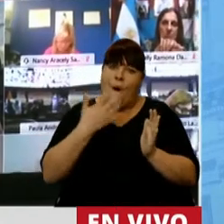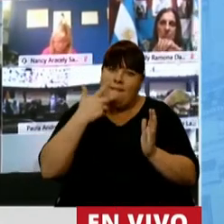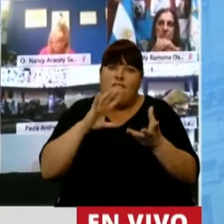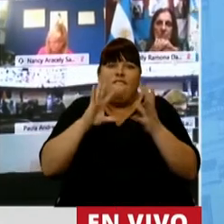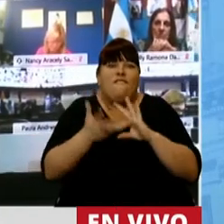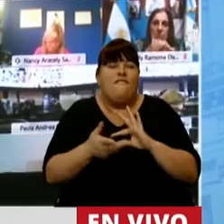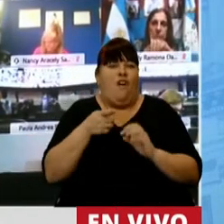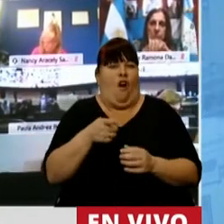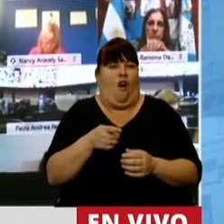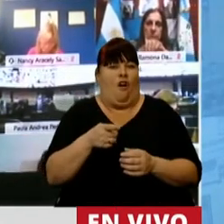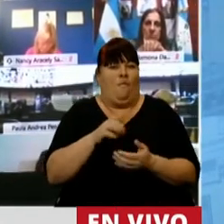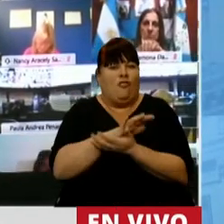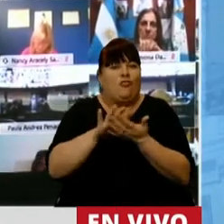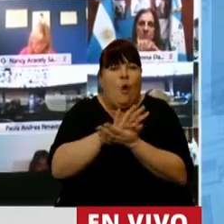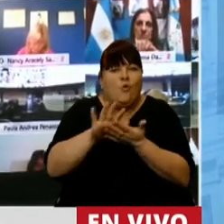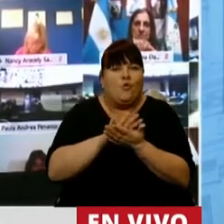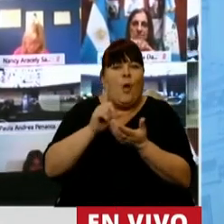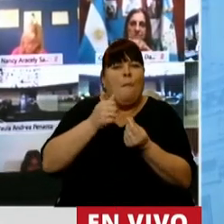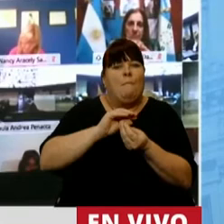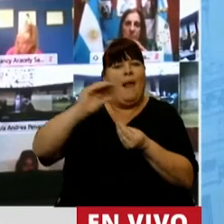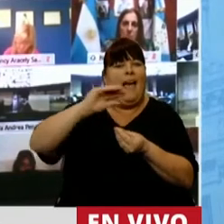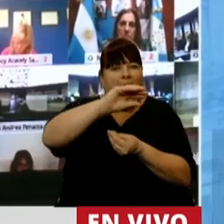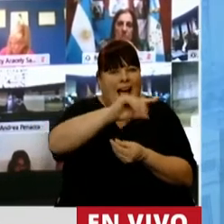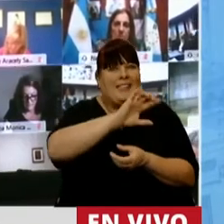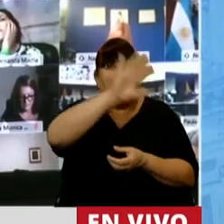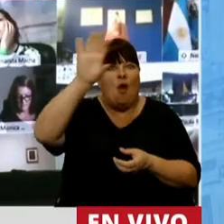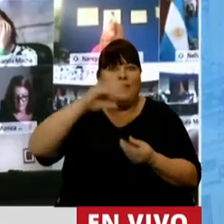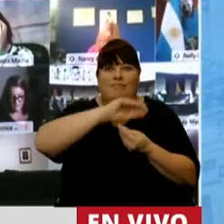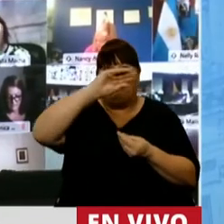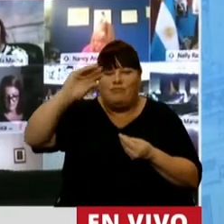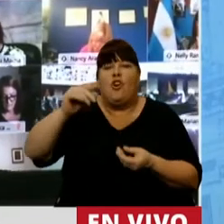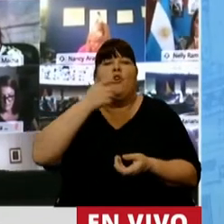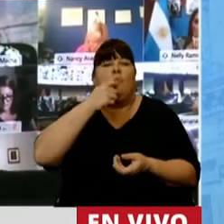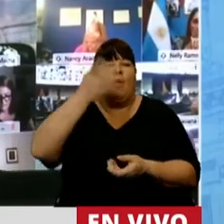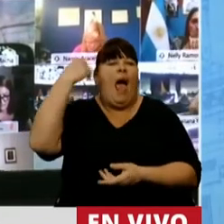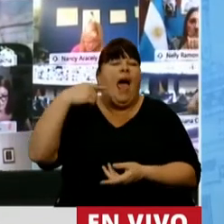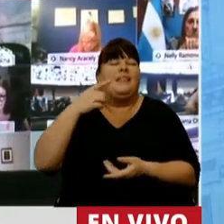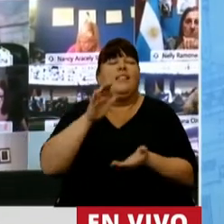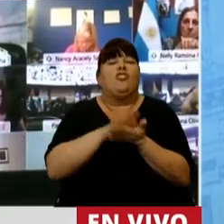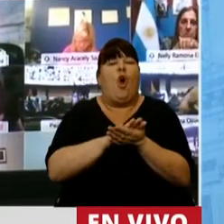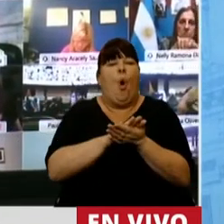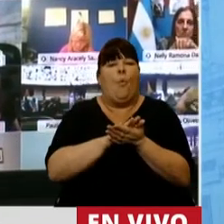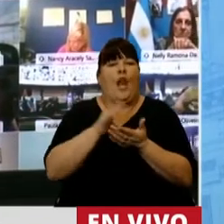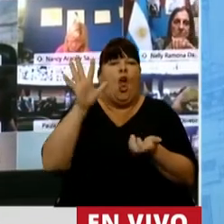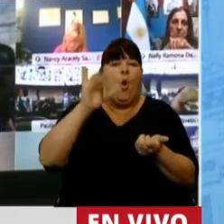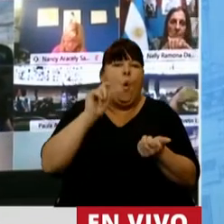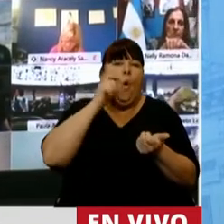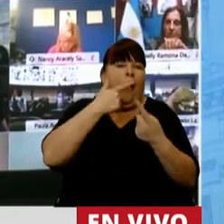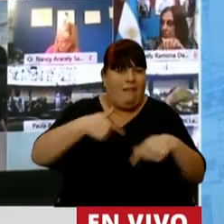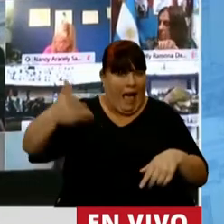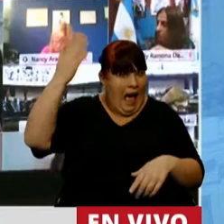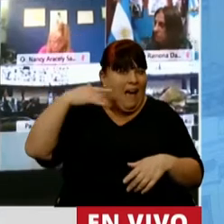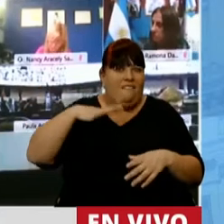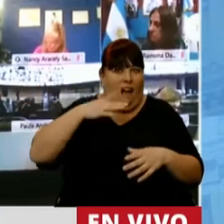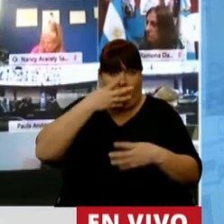la manera en que se había resuelto la transferencia de competencia a las provincias, por ejemplo, cuando se trataba de los servicios públicos, algo que no se